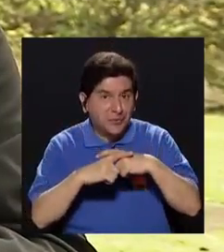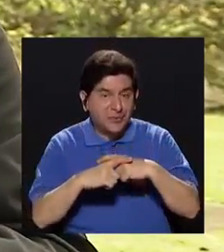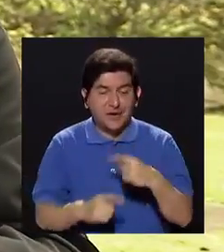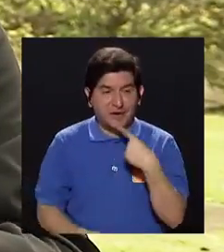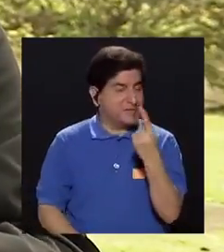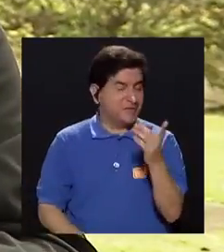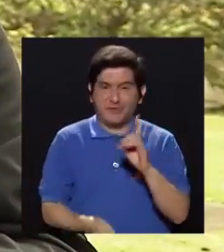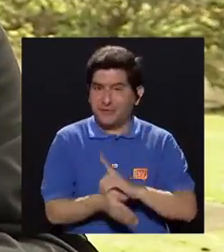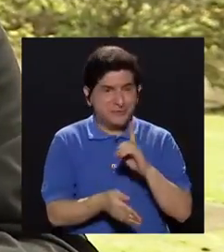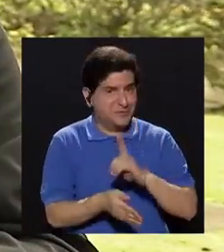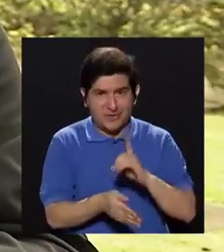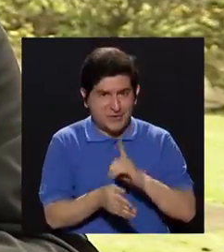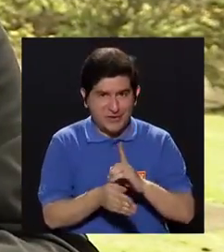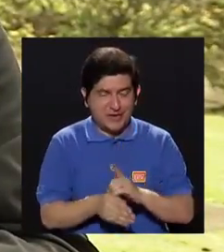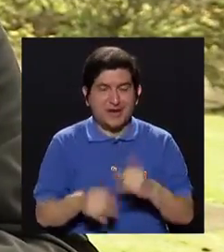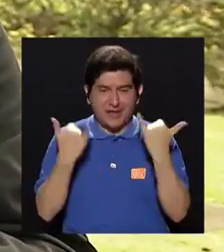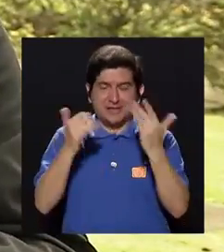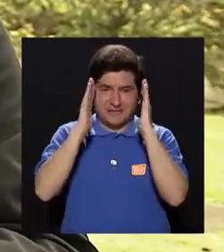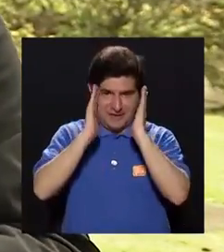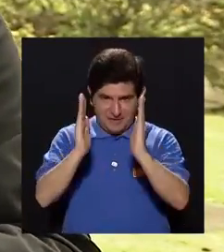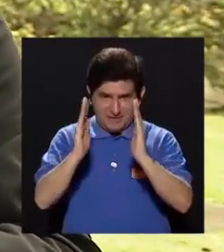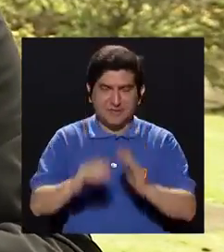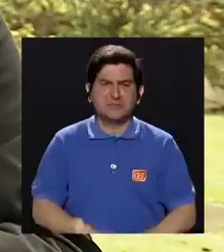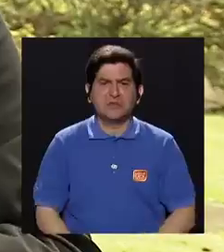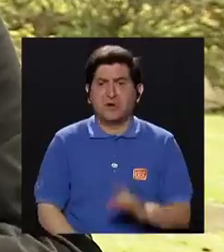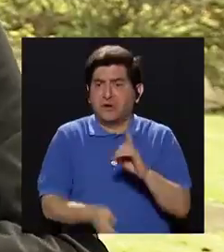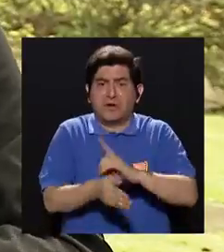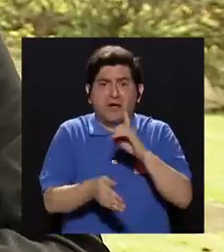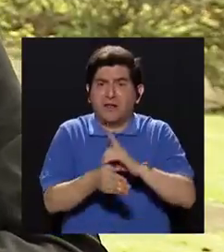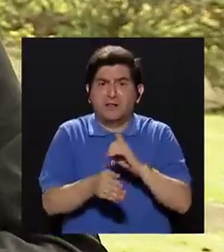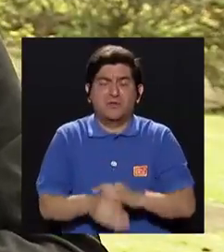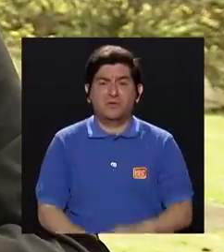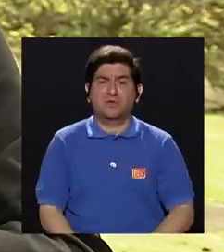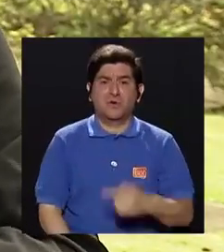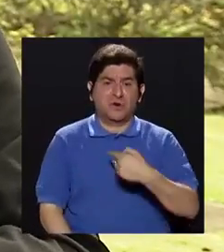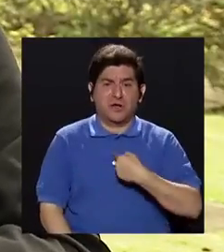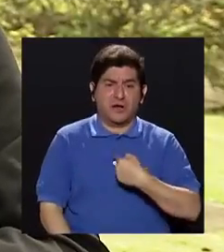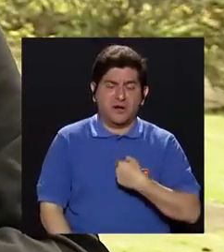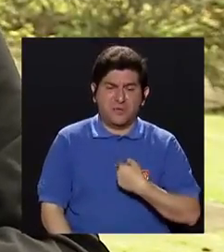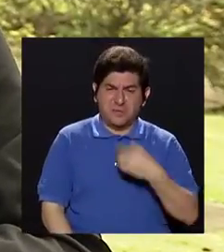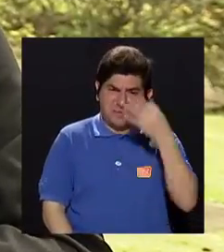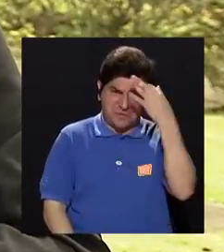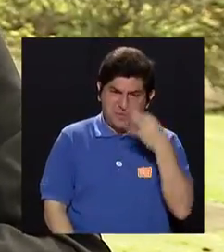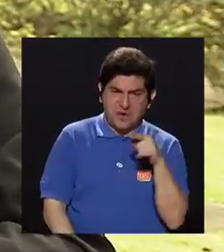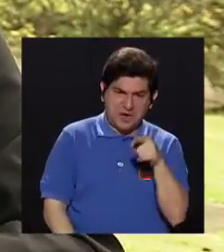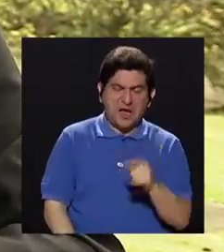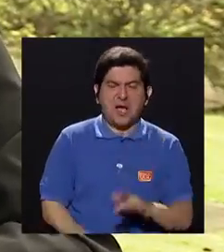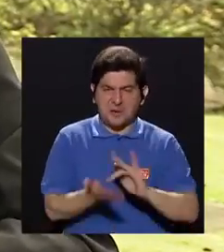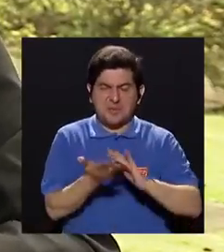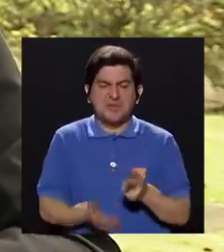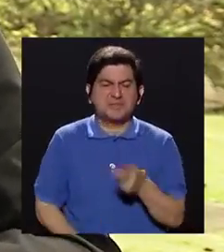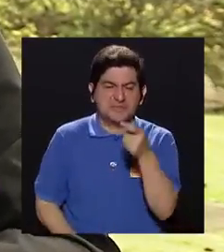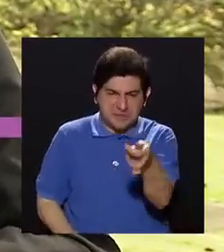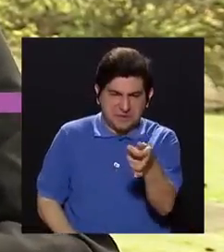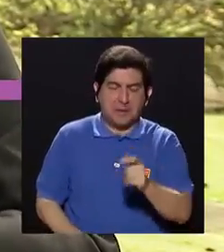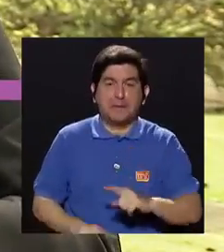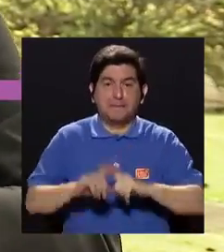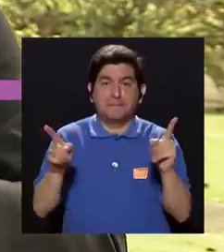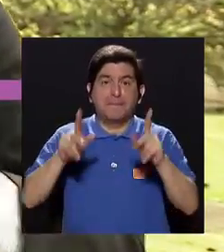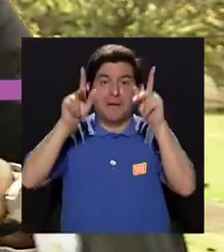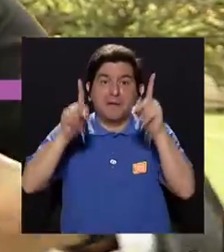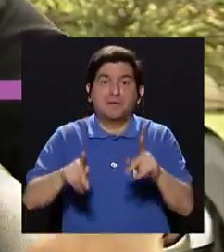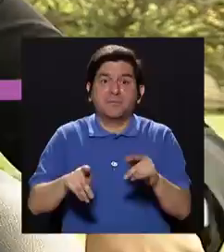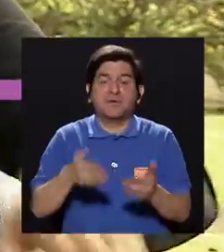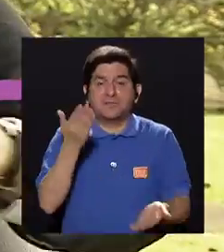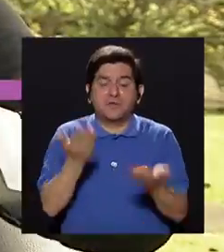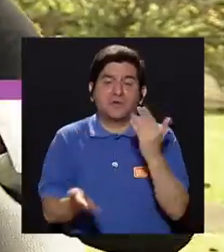le dice al médico, cuando vaya luego a consulta, porque el médico a veces le da uno y considera que ese, vamos a ver cómo le va con ese, pero el paciente